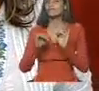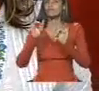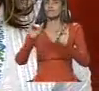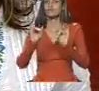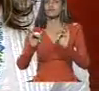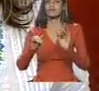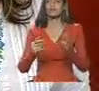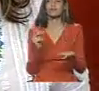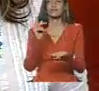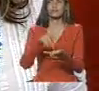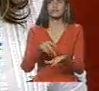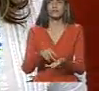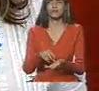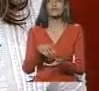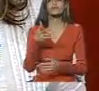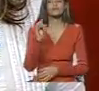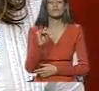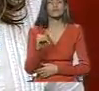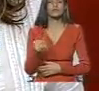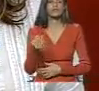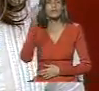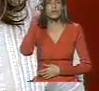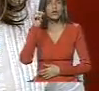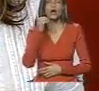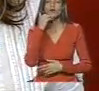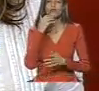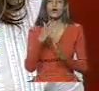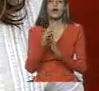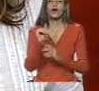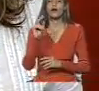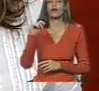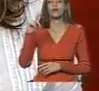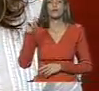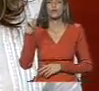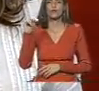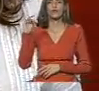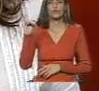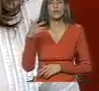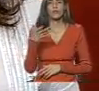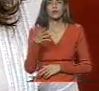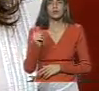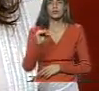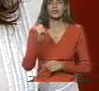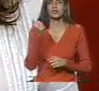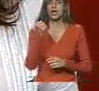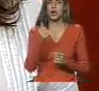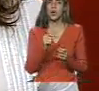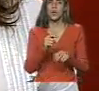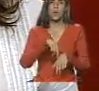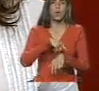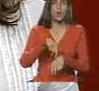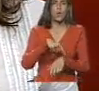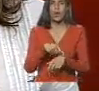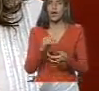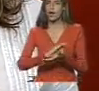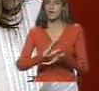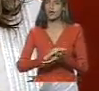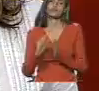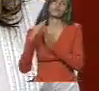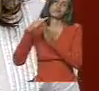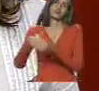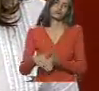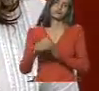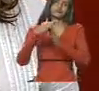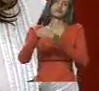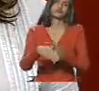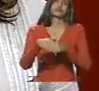el Alto Cuyubini, que queda lógicamente en el municipio de Antonio Díaz, queda como a 10 horas de la capital en lancha, ¿no? A